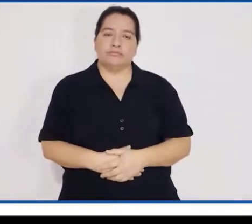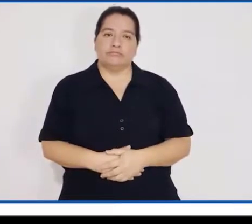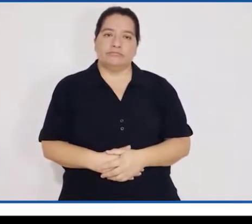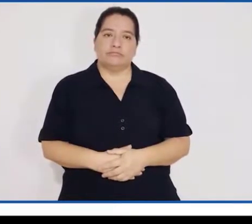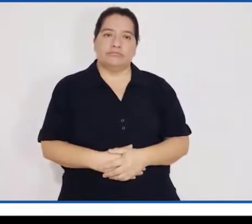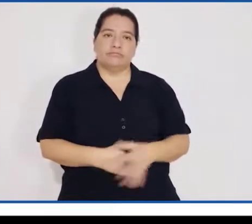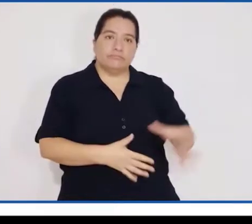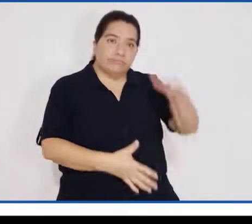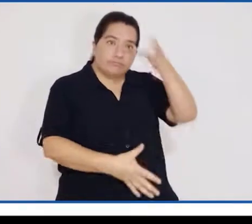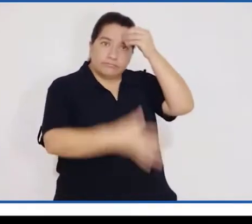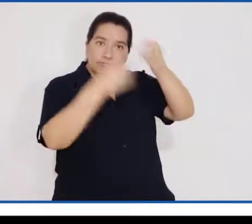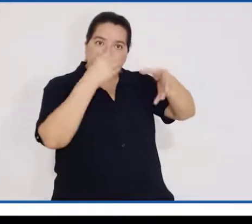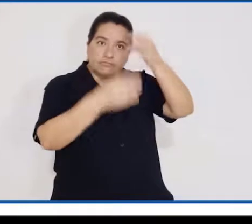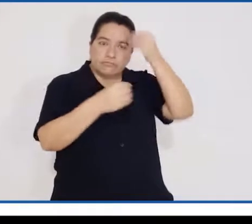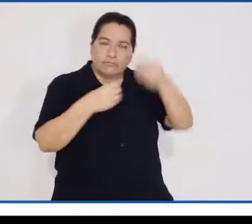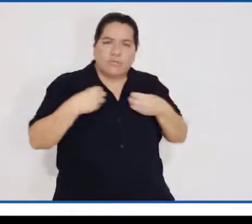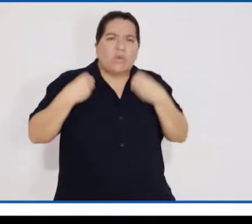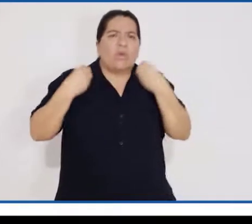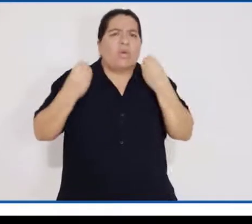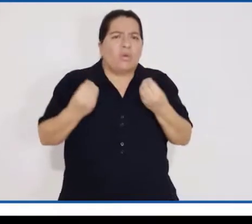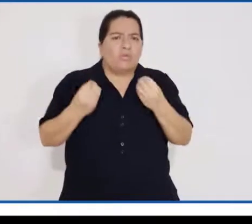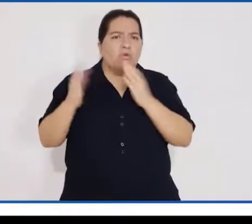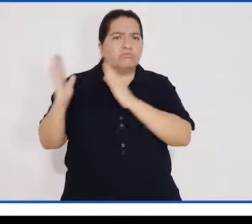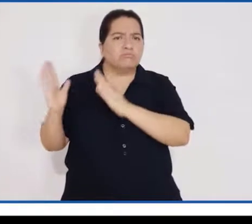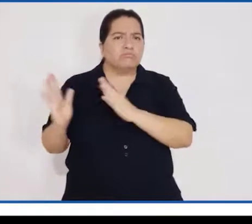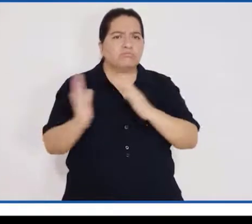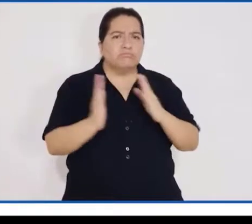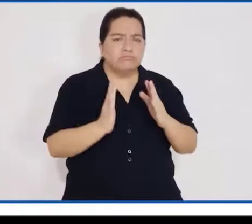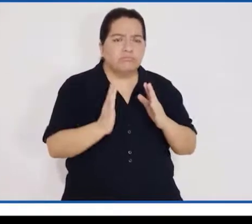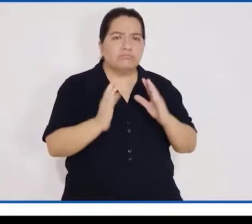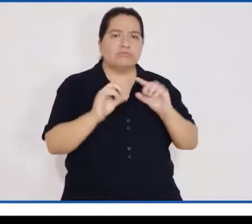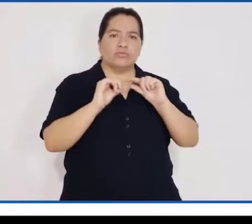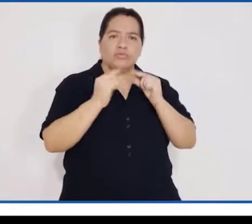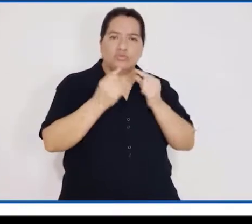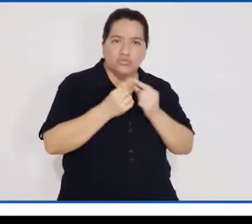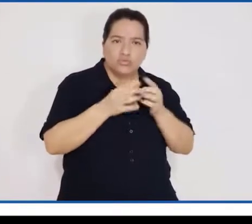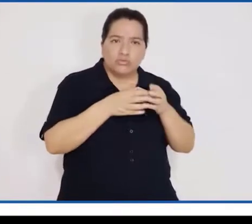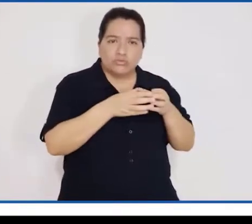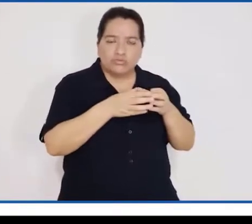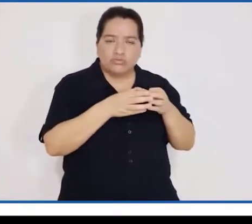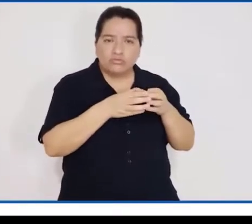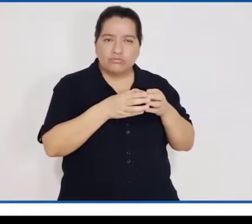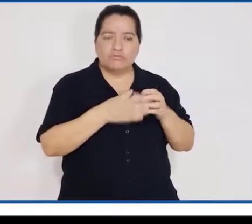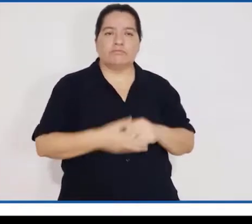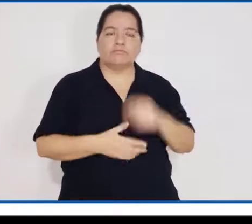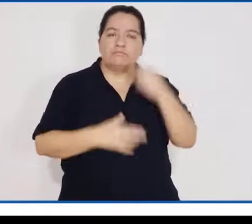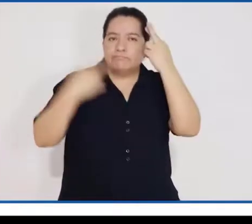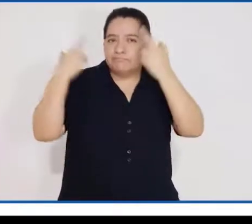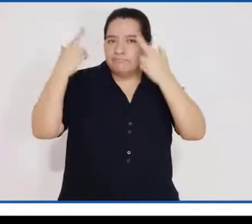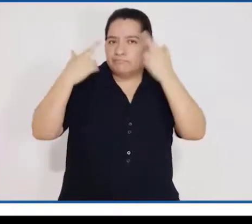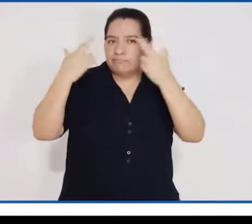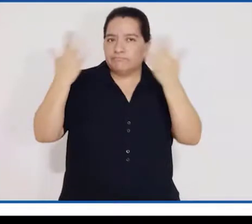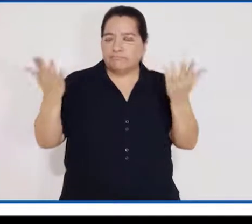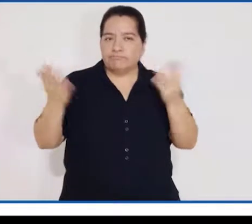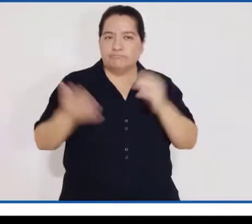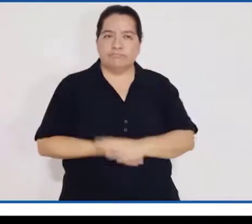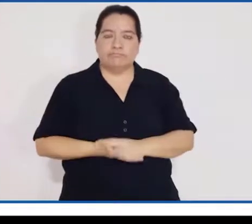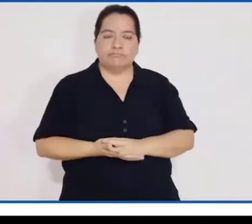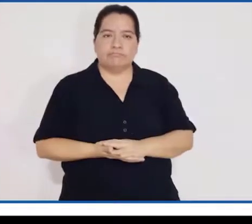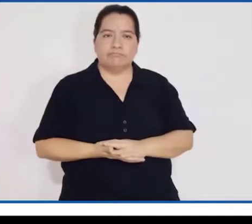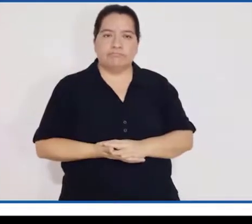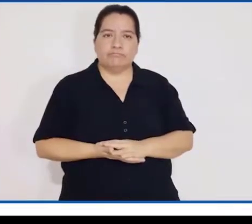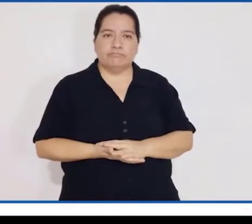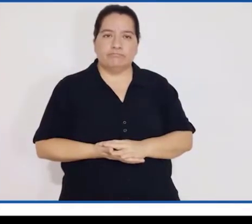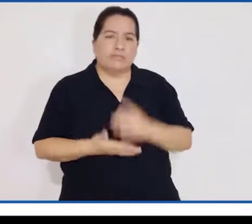Informarte para encontrar formas de organizarnos como colectivos. Reflexionar sobre los